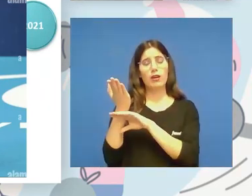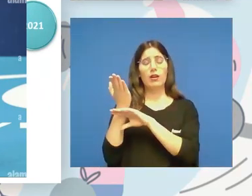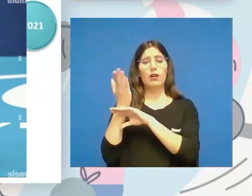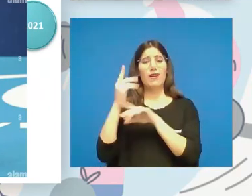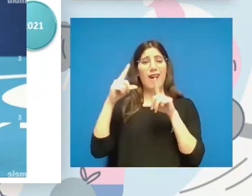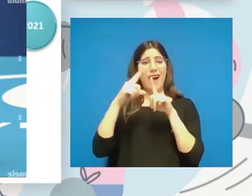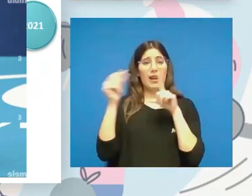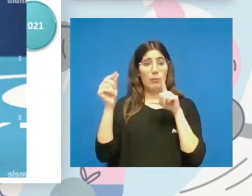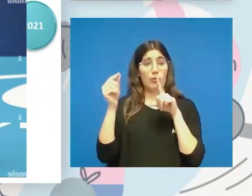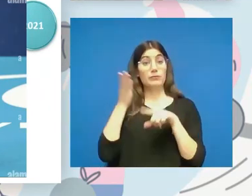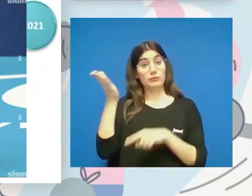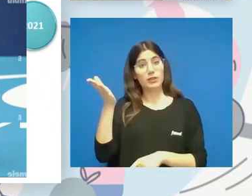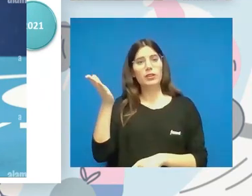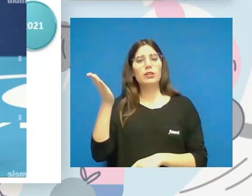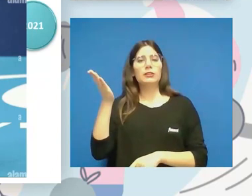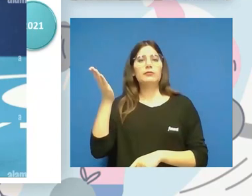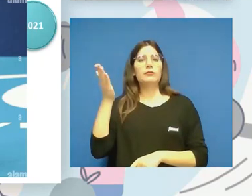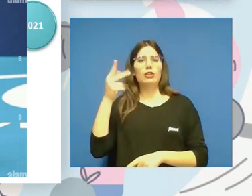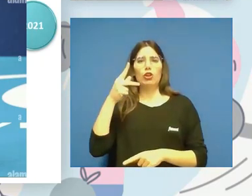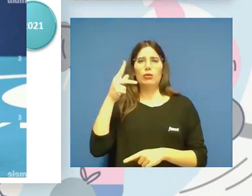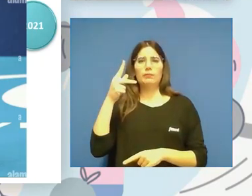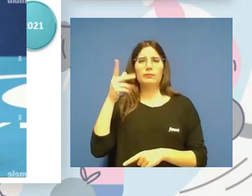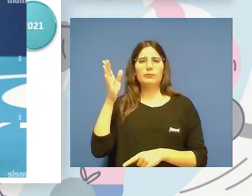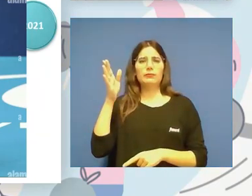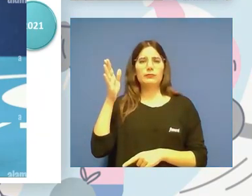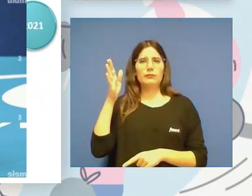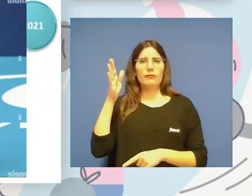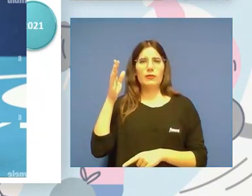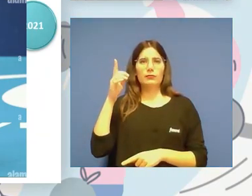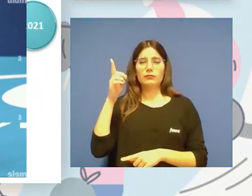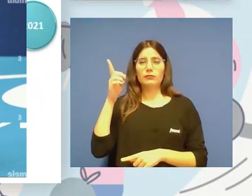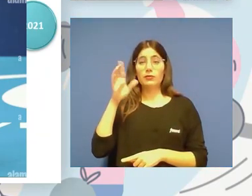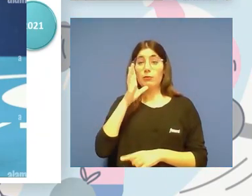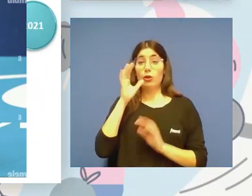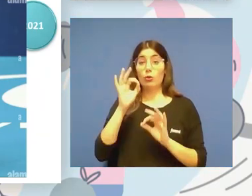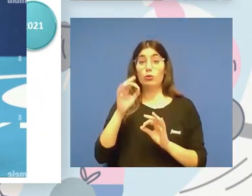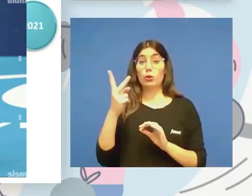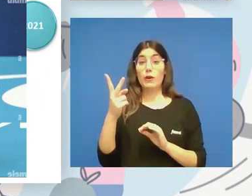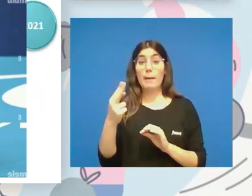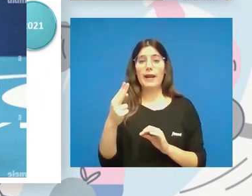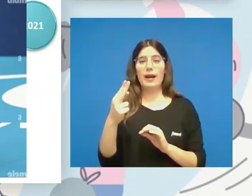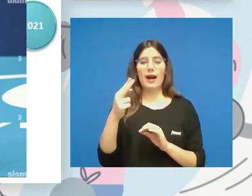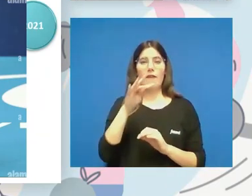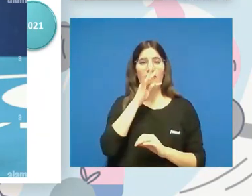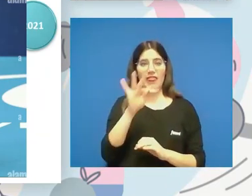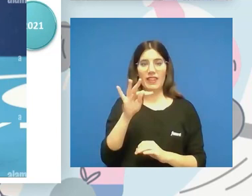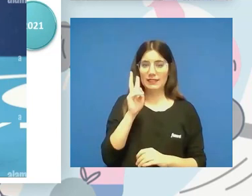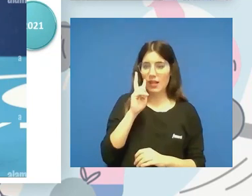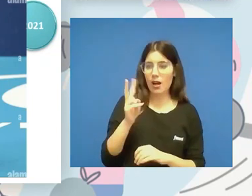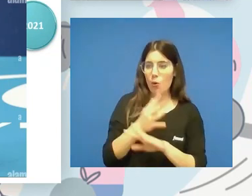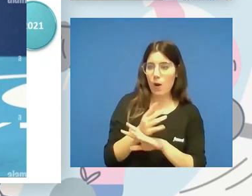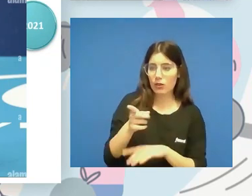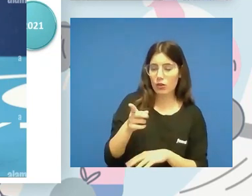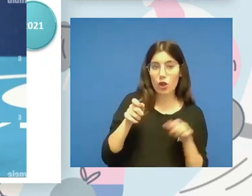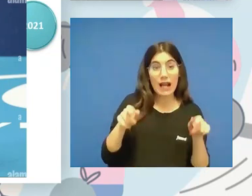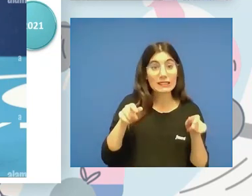Villa, pues fuimos a ver a la pareja española, jugar contra esta pareja francesa, y yo la silla de este chico flipaba. Es que